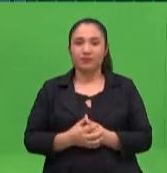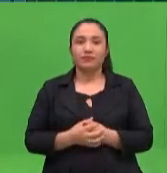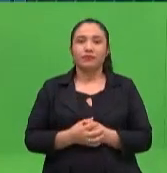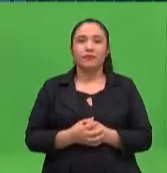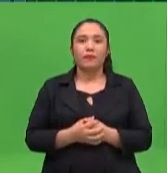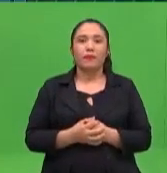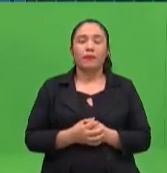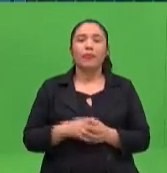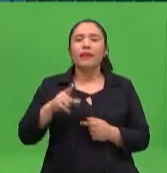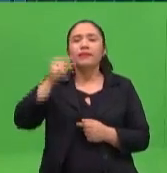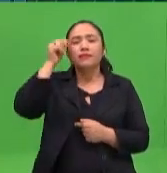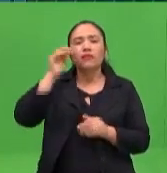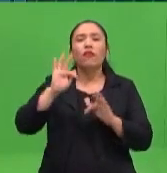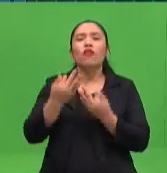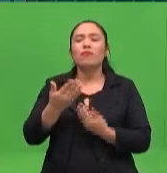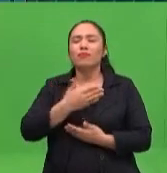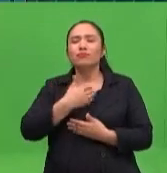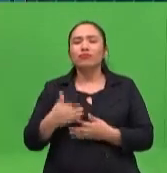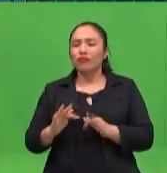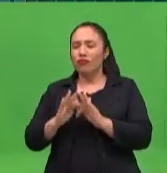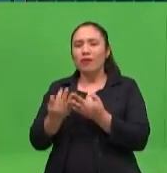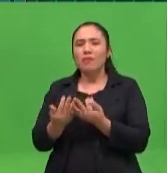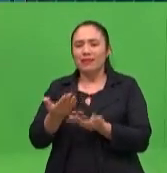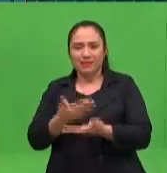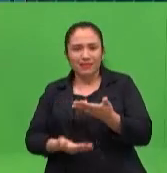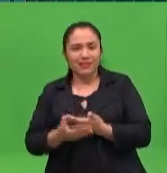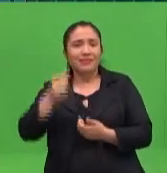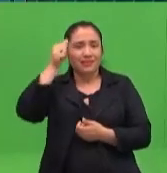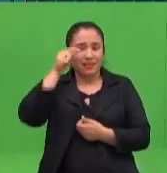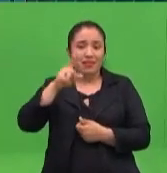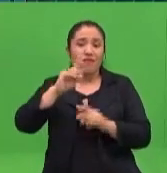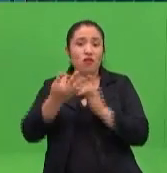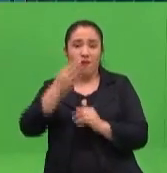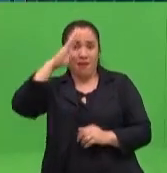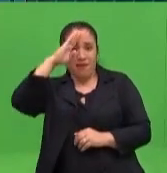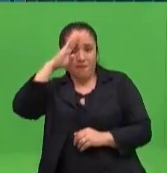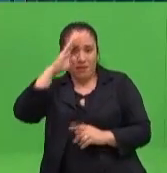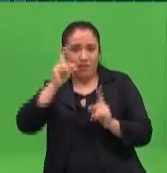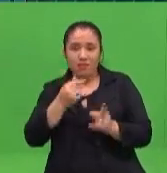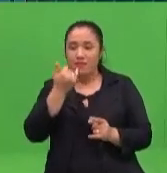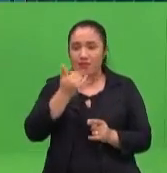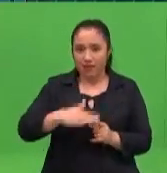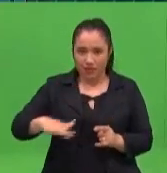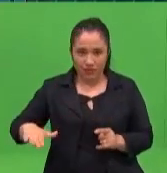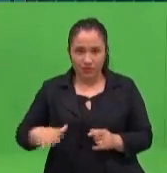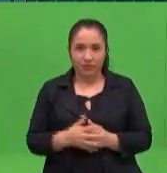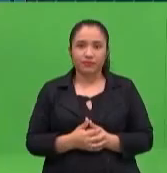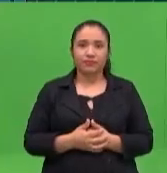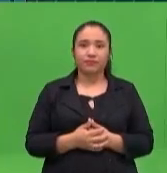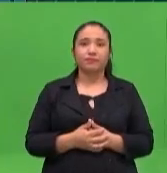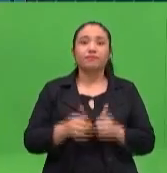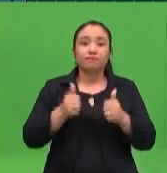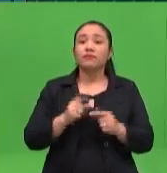recreativo, divertido, ¿verdad? Para que puedan ir aprendiendo los niños. Bien, pueden enviarnos sus